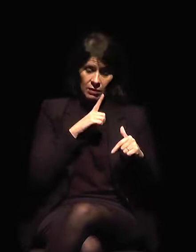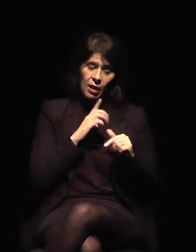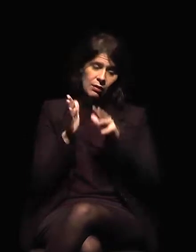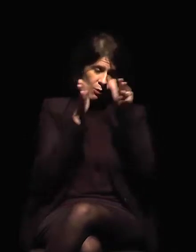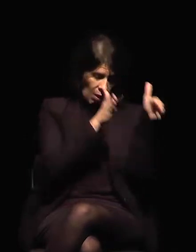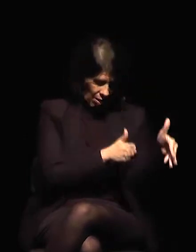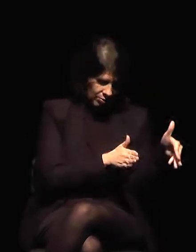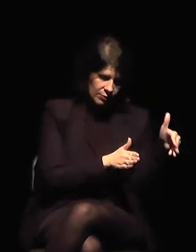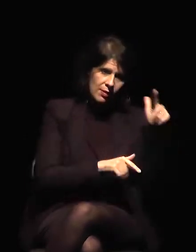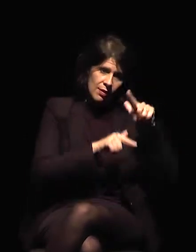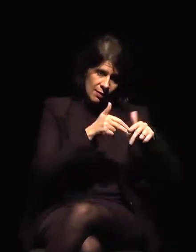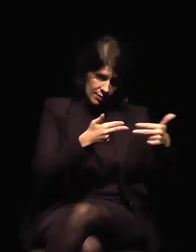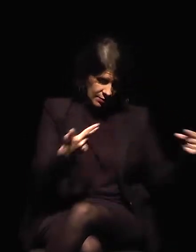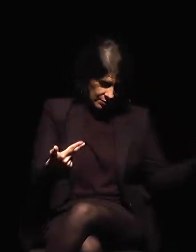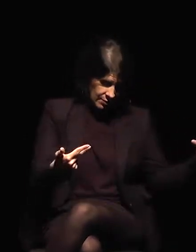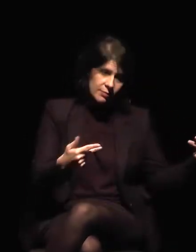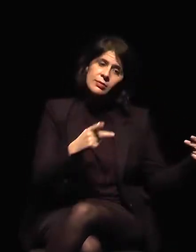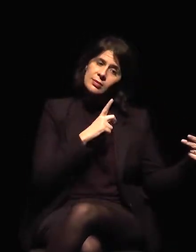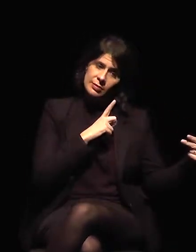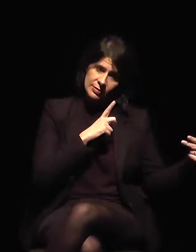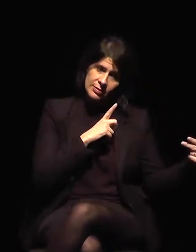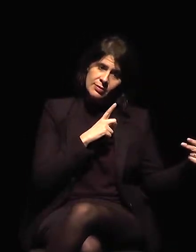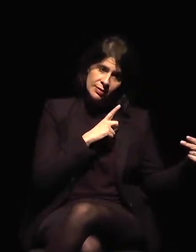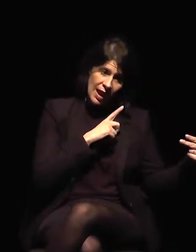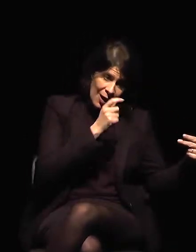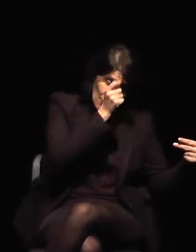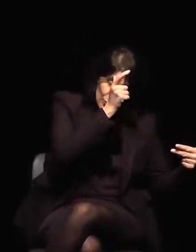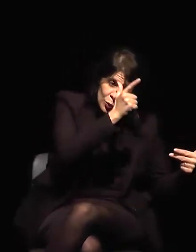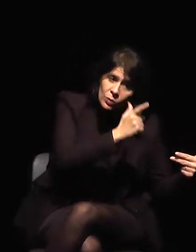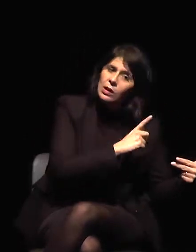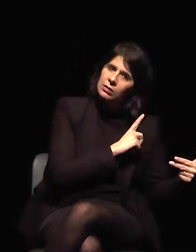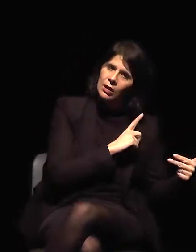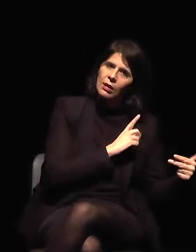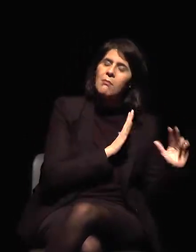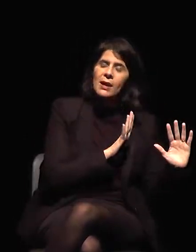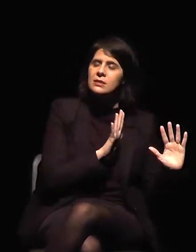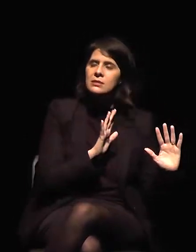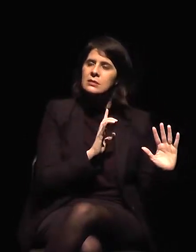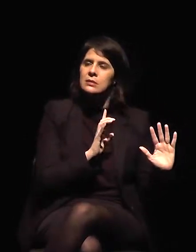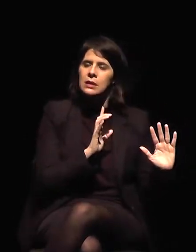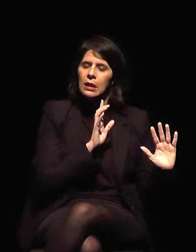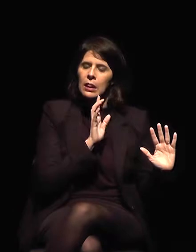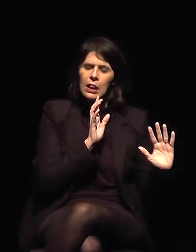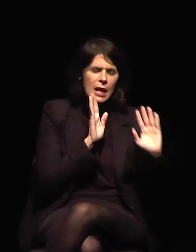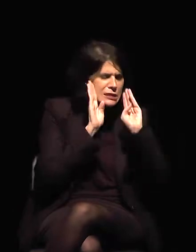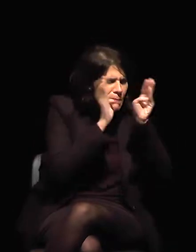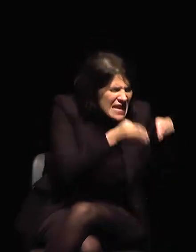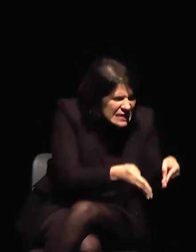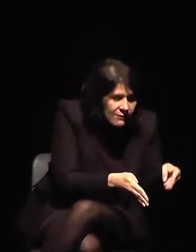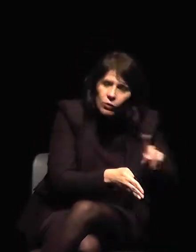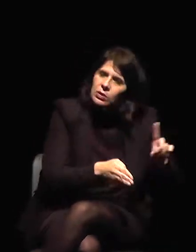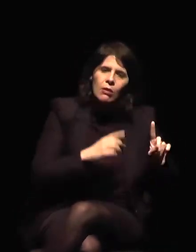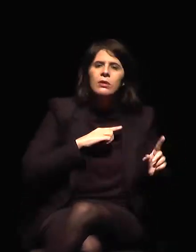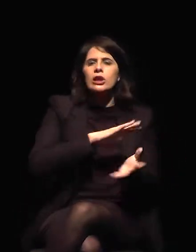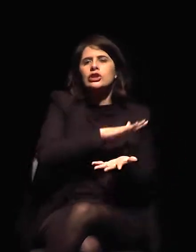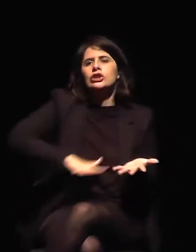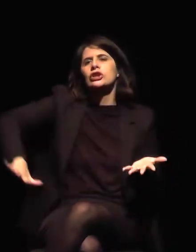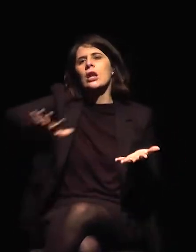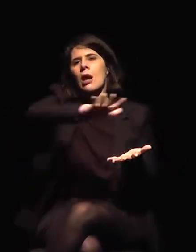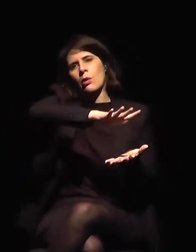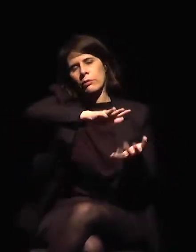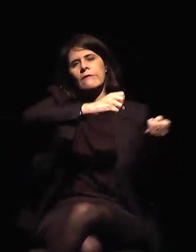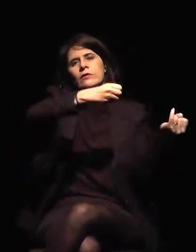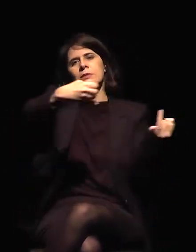específicamente con bienes culturales. Así que voy a traerles una perspectiva más genérica de la actuación de la